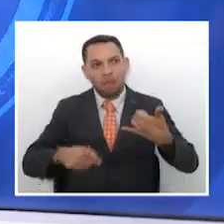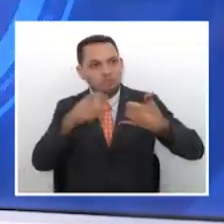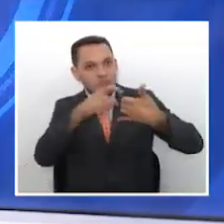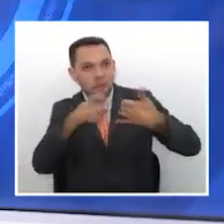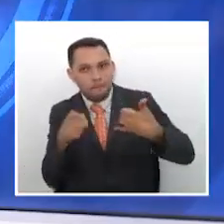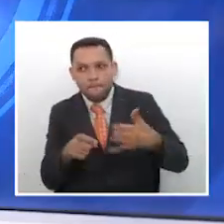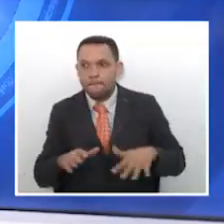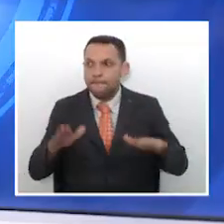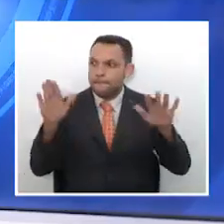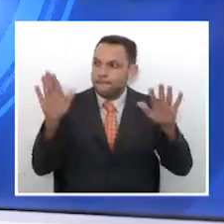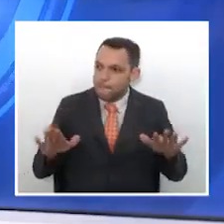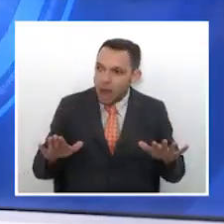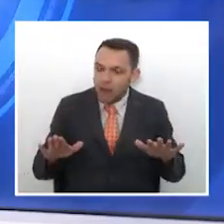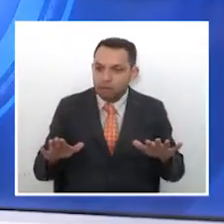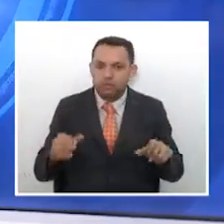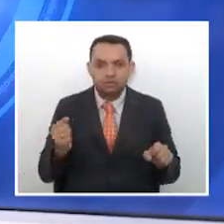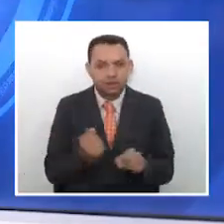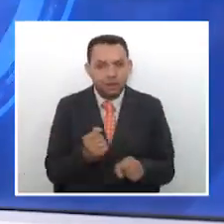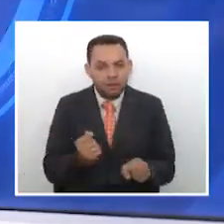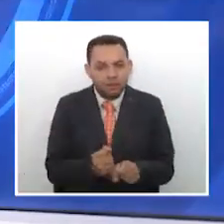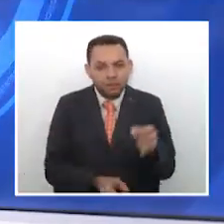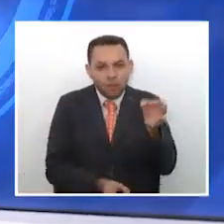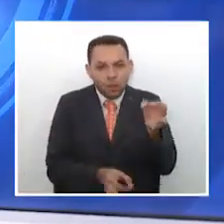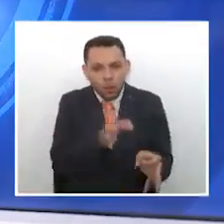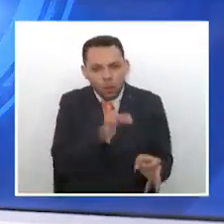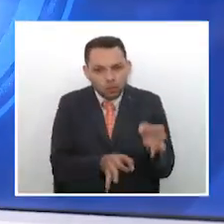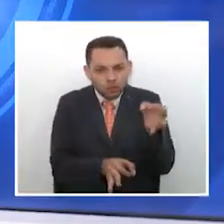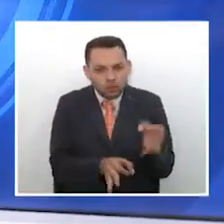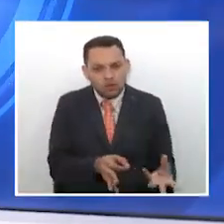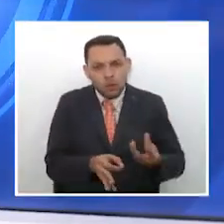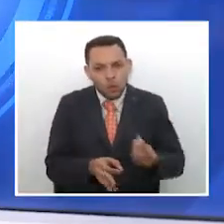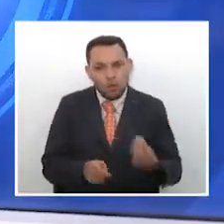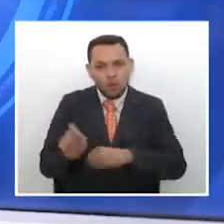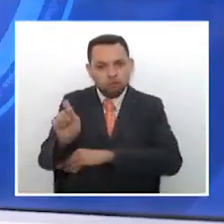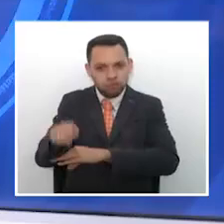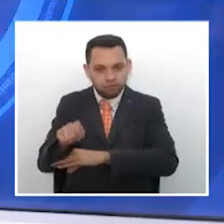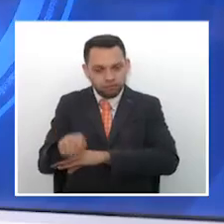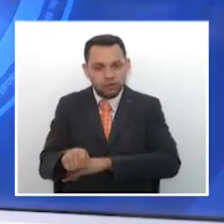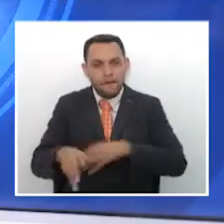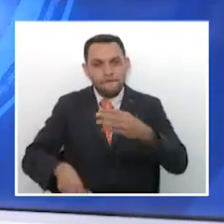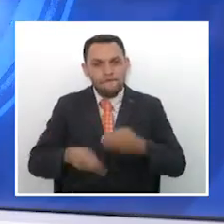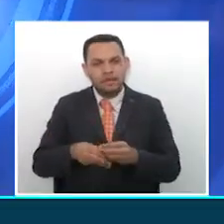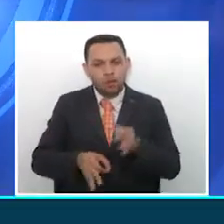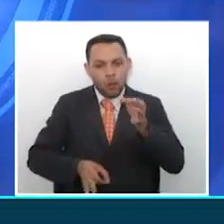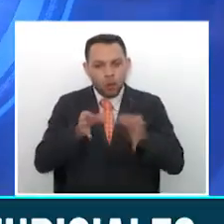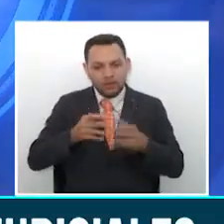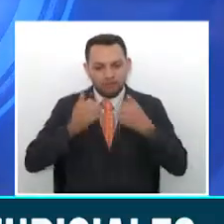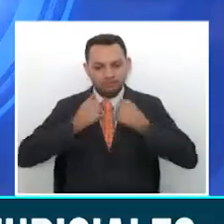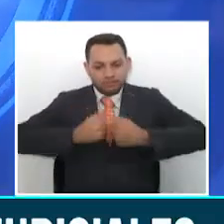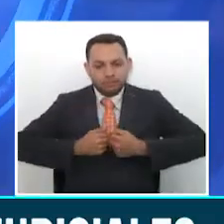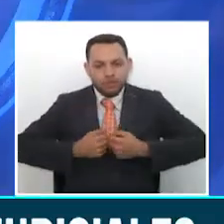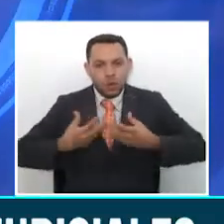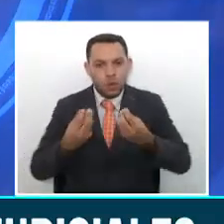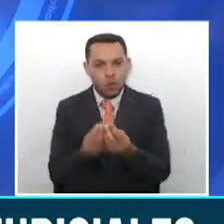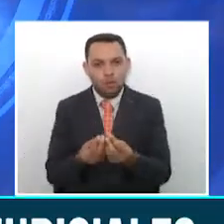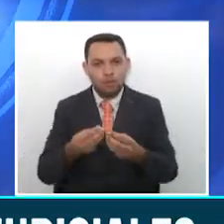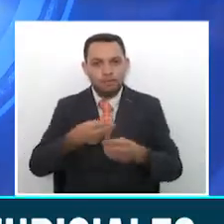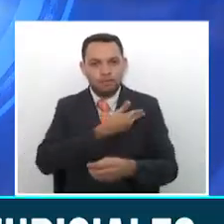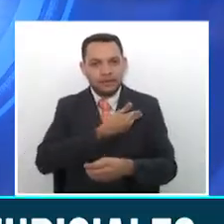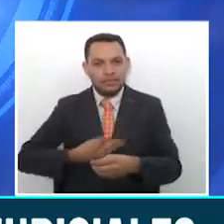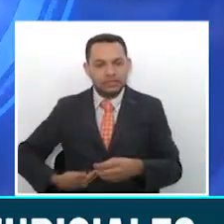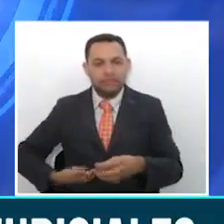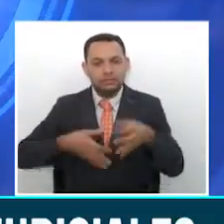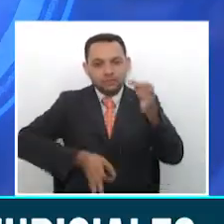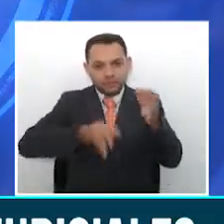cese de actividades en la rama judicial ante la falta de garantías para trabajar de manera presencial en medio de la pandemia, el presidente de Azonal, Quindío, lo